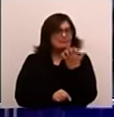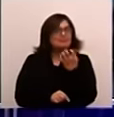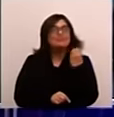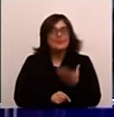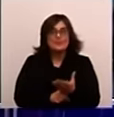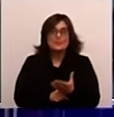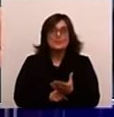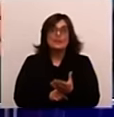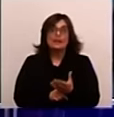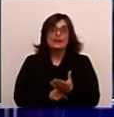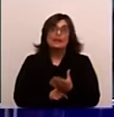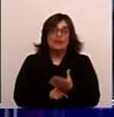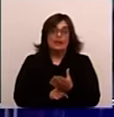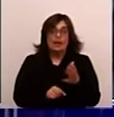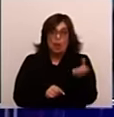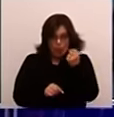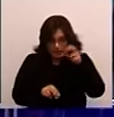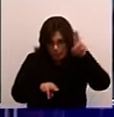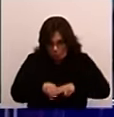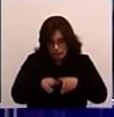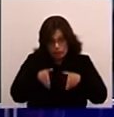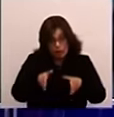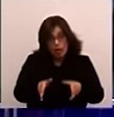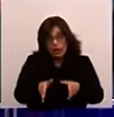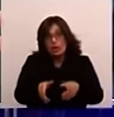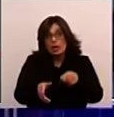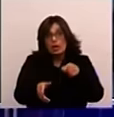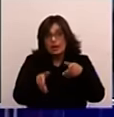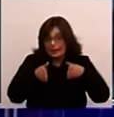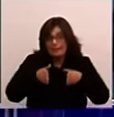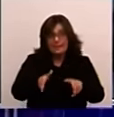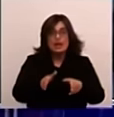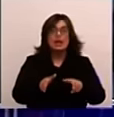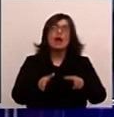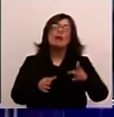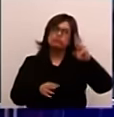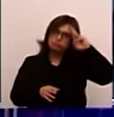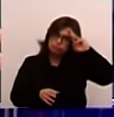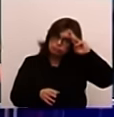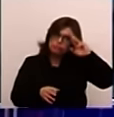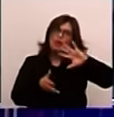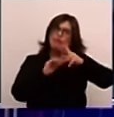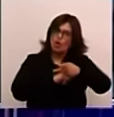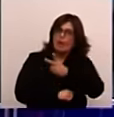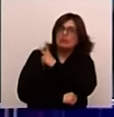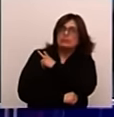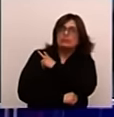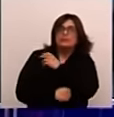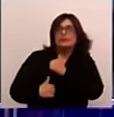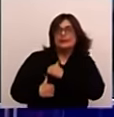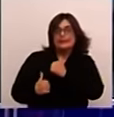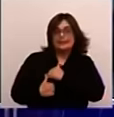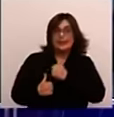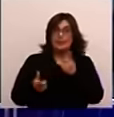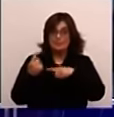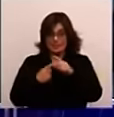Porque en realidad encuentran el cadáver de Bernabé Rivera, lo entierran con honores de general, y al mismo tiempo Francisco